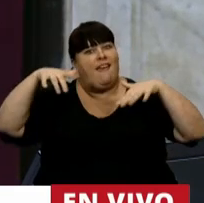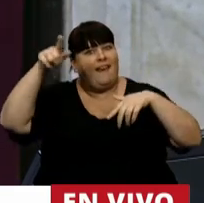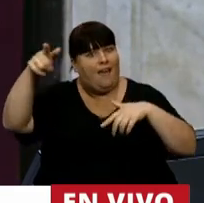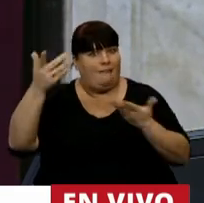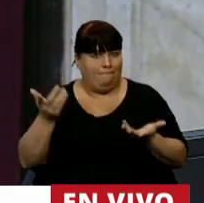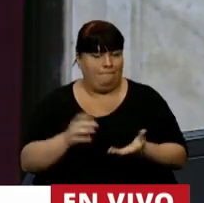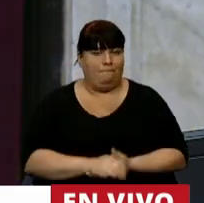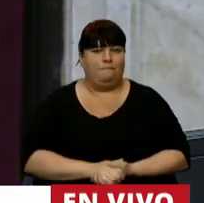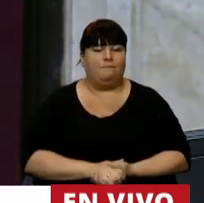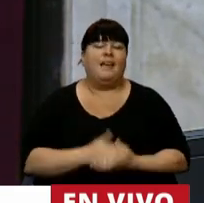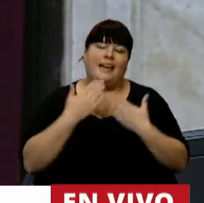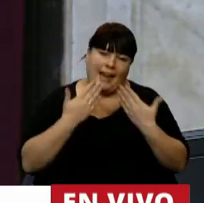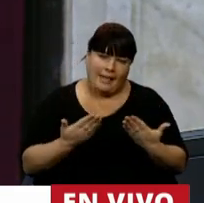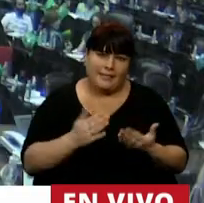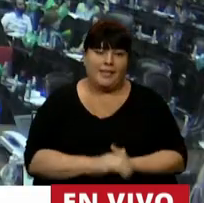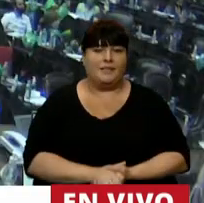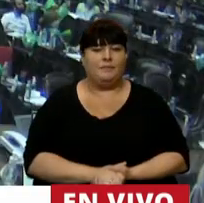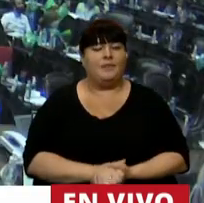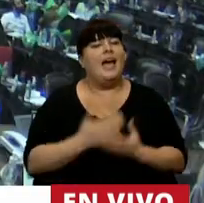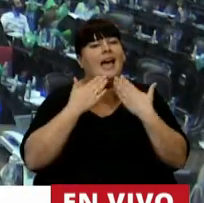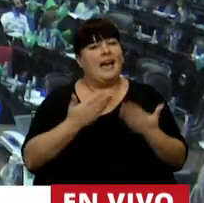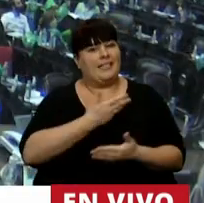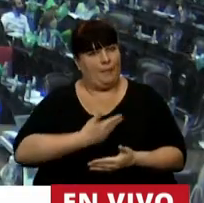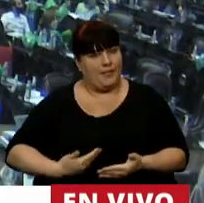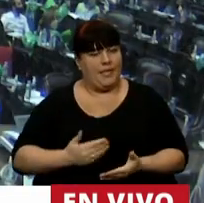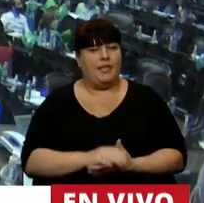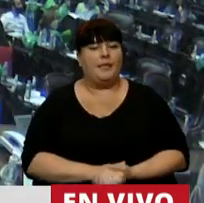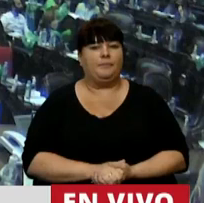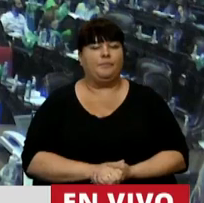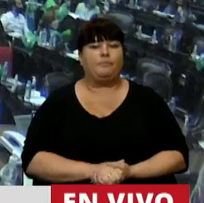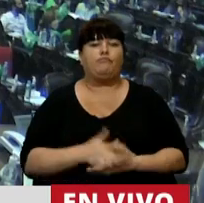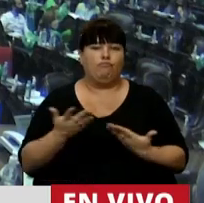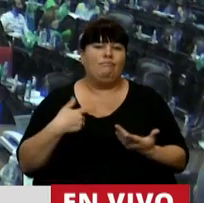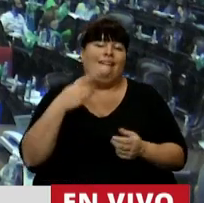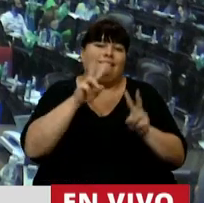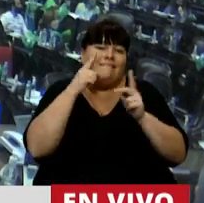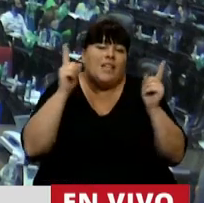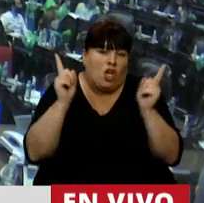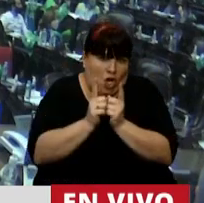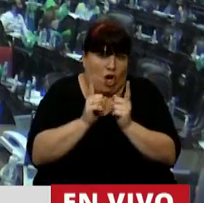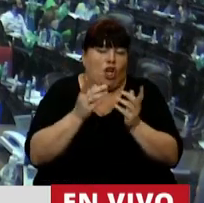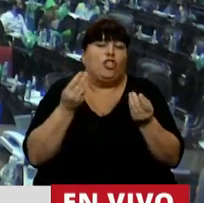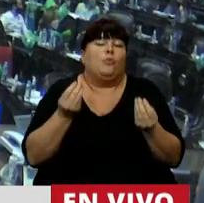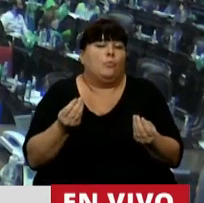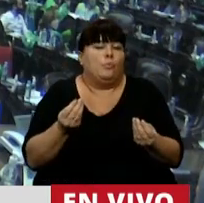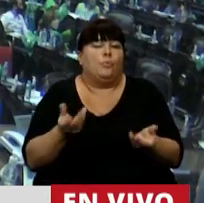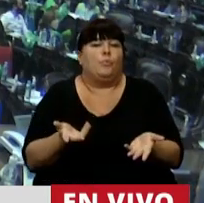afuera. Gracias. Gracias, Presidente. Voy a tratar de ser breve porque